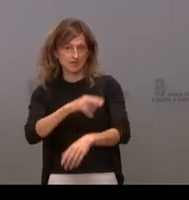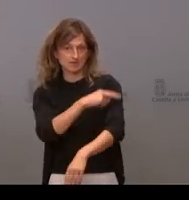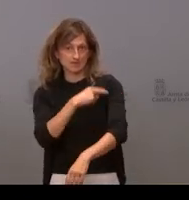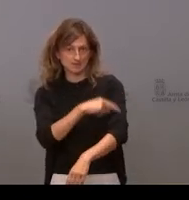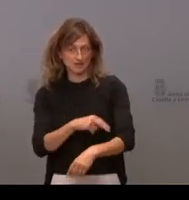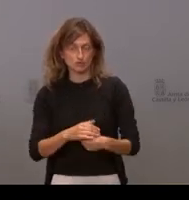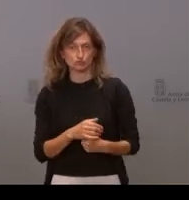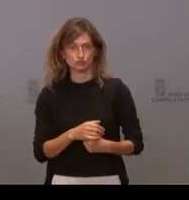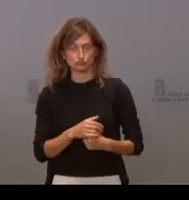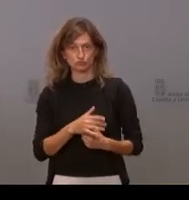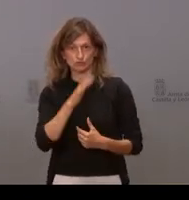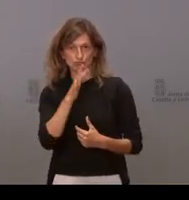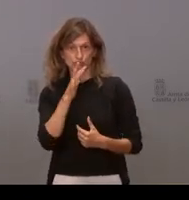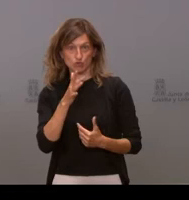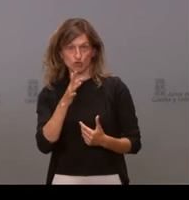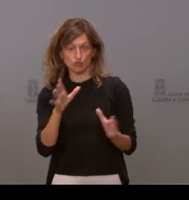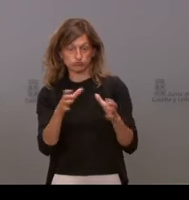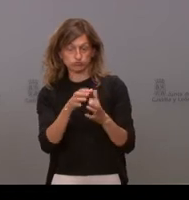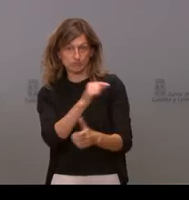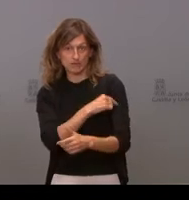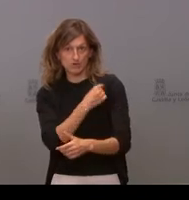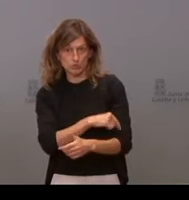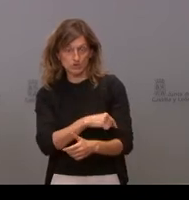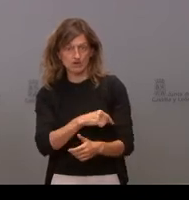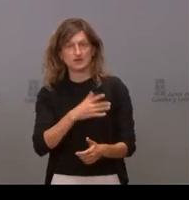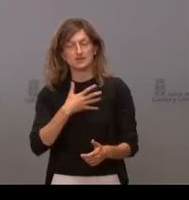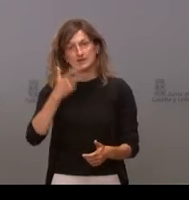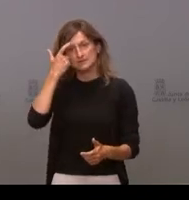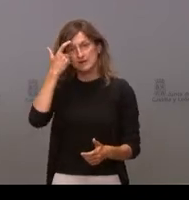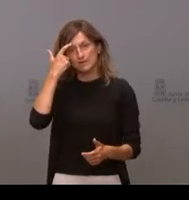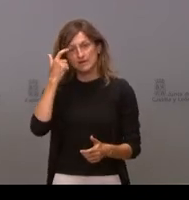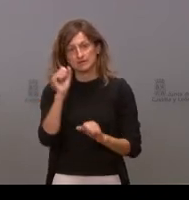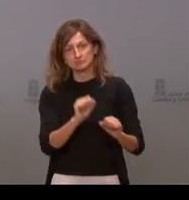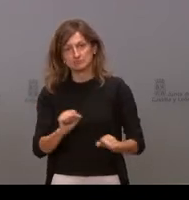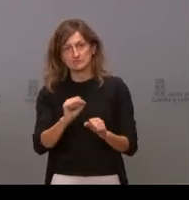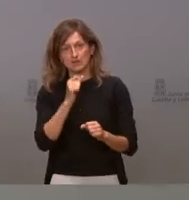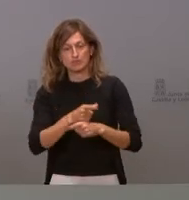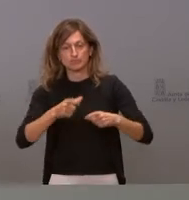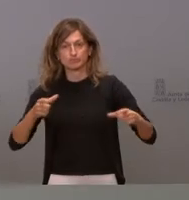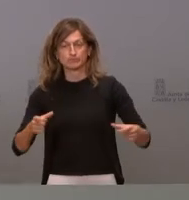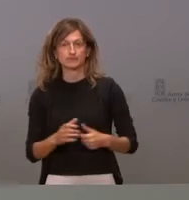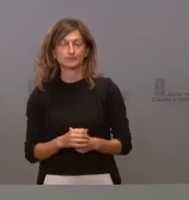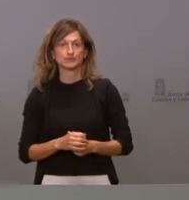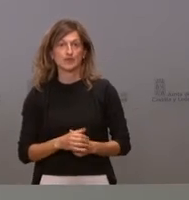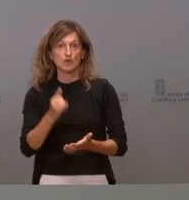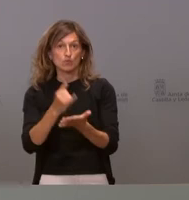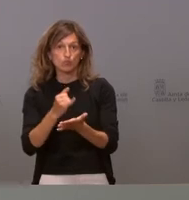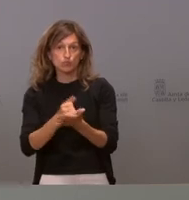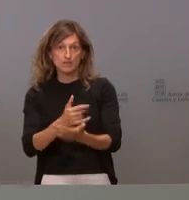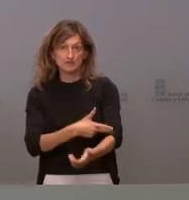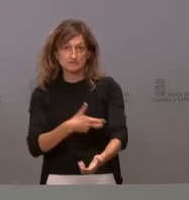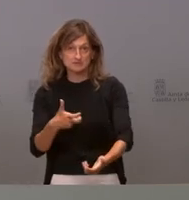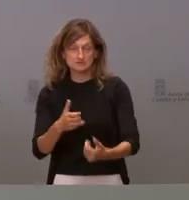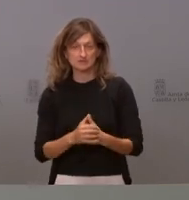en haber recibido la vacuna y están aumentando los casos. Bueno, vamos a ver. Las pruebas serológicas, cuando les he